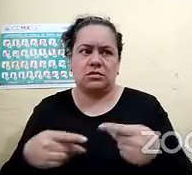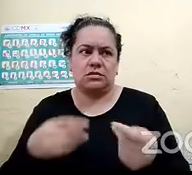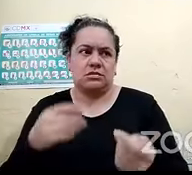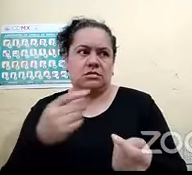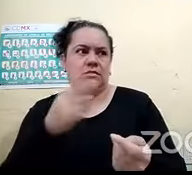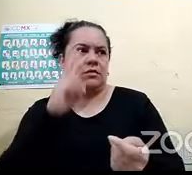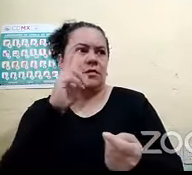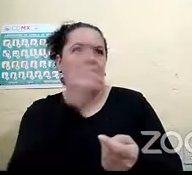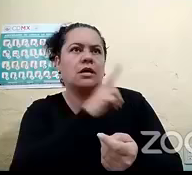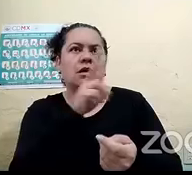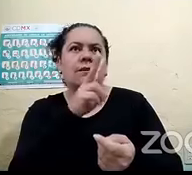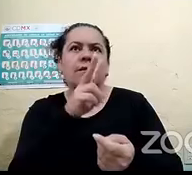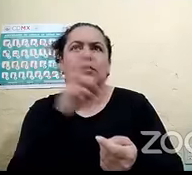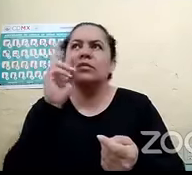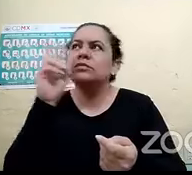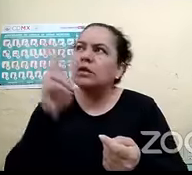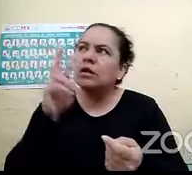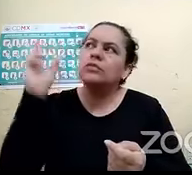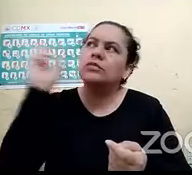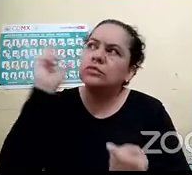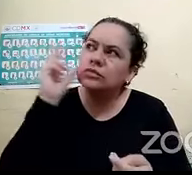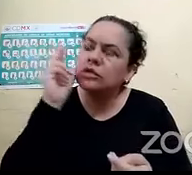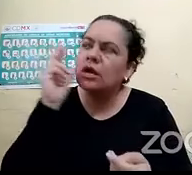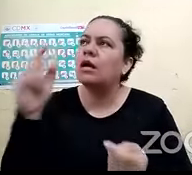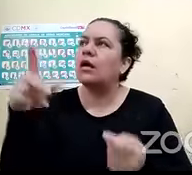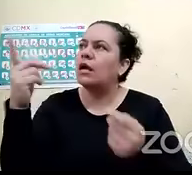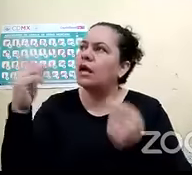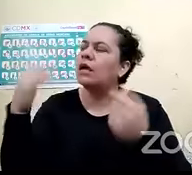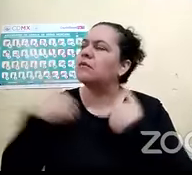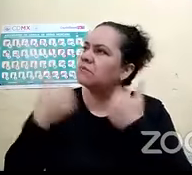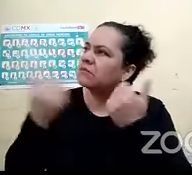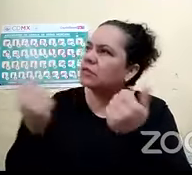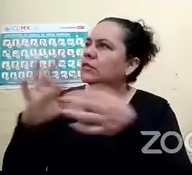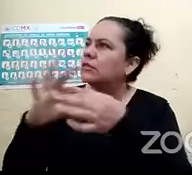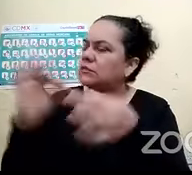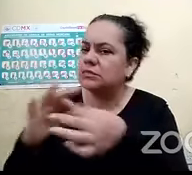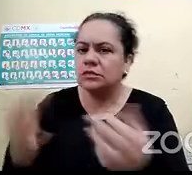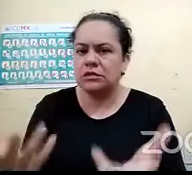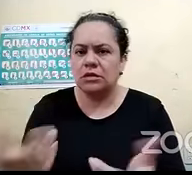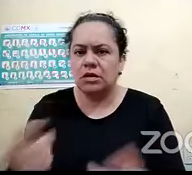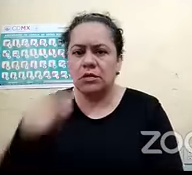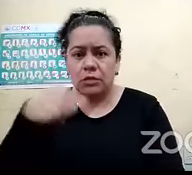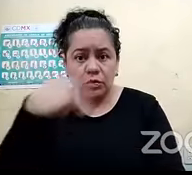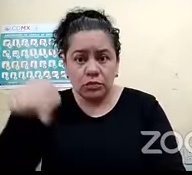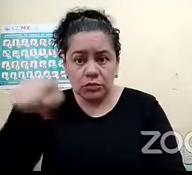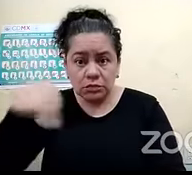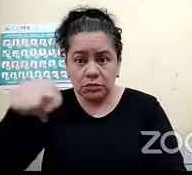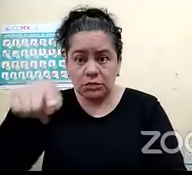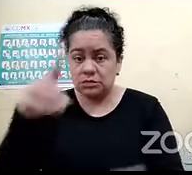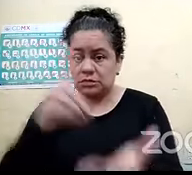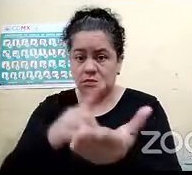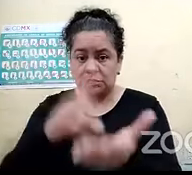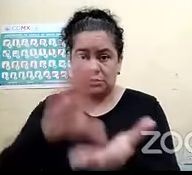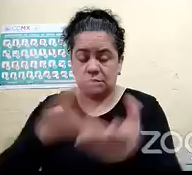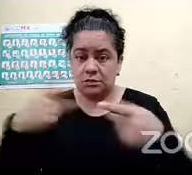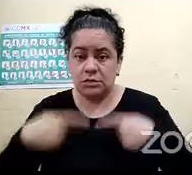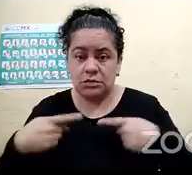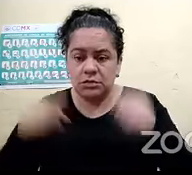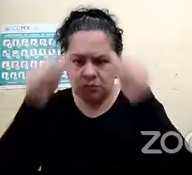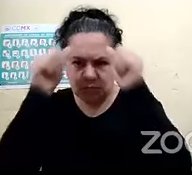entonces tienes que hacer esto y tienes que hacer el otro pero ustedes como personas con discapacidad visual hay